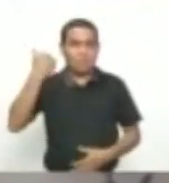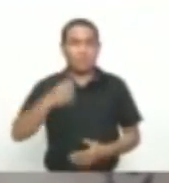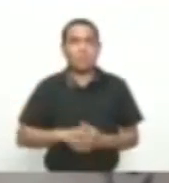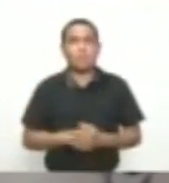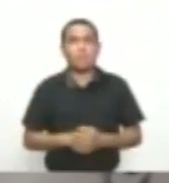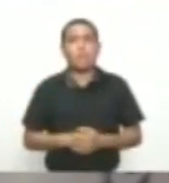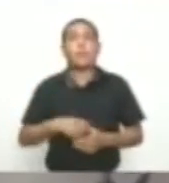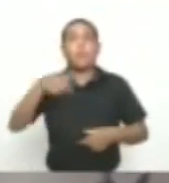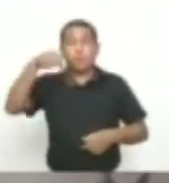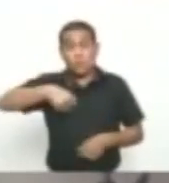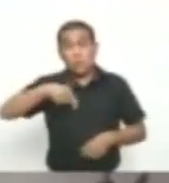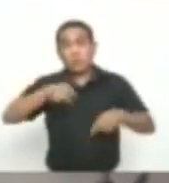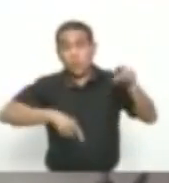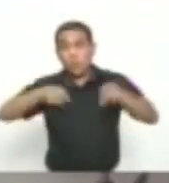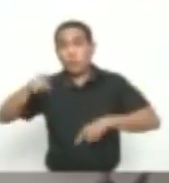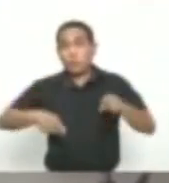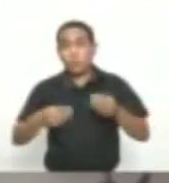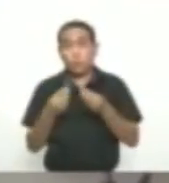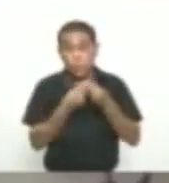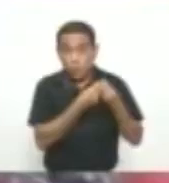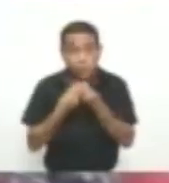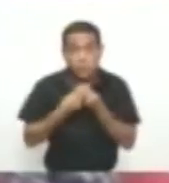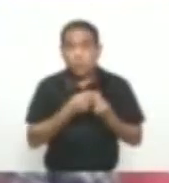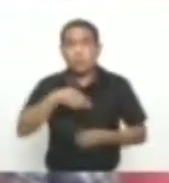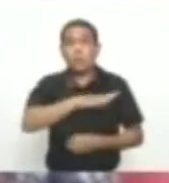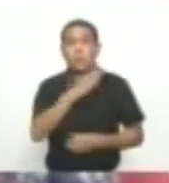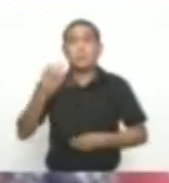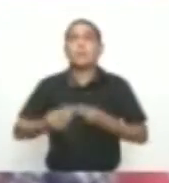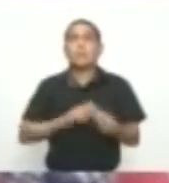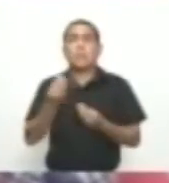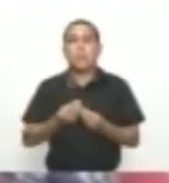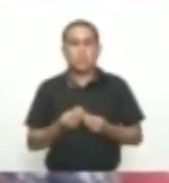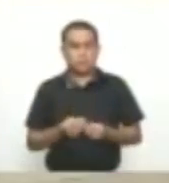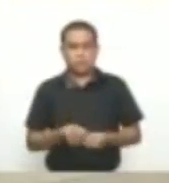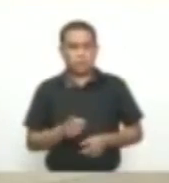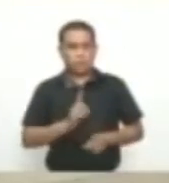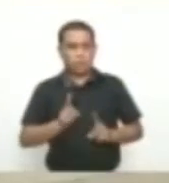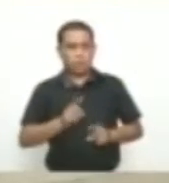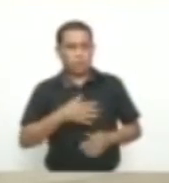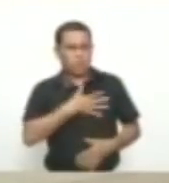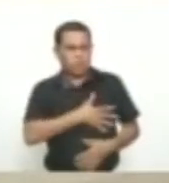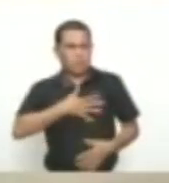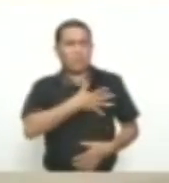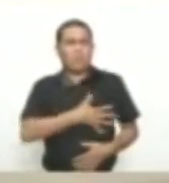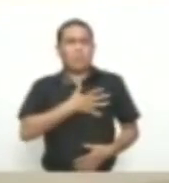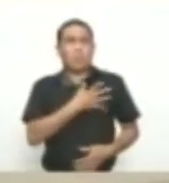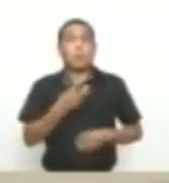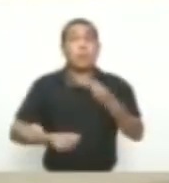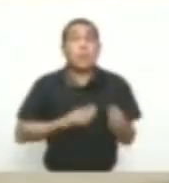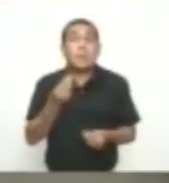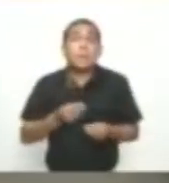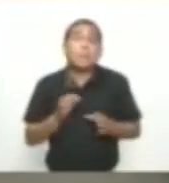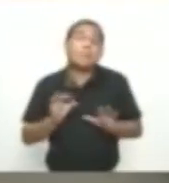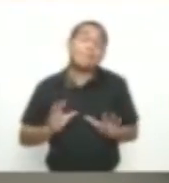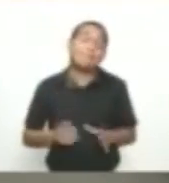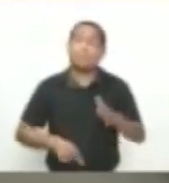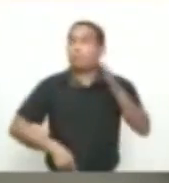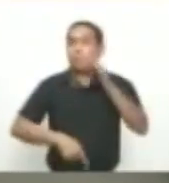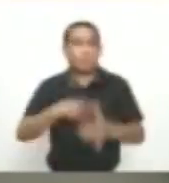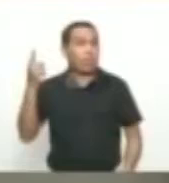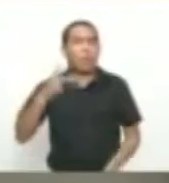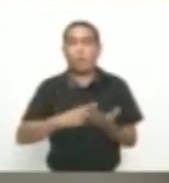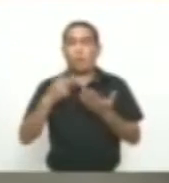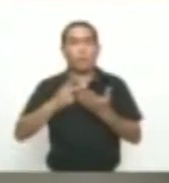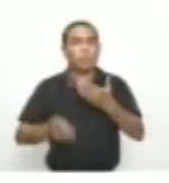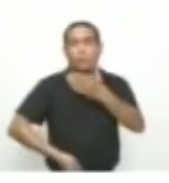concejales De Barranquilla Aceptan Que la medida Es impopular Aún así Aprobaron Privatizar Este espacio Que